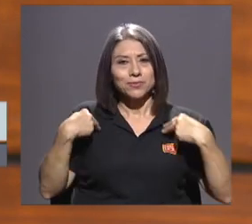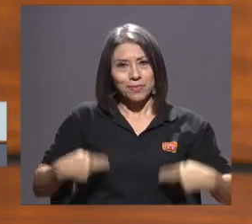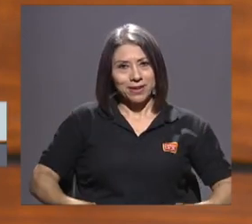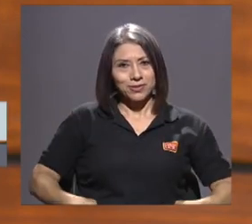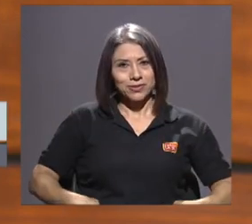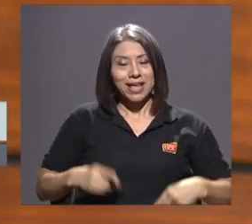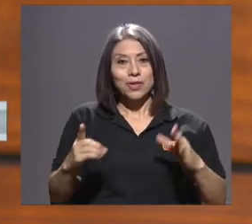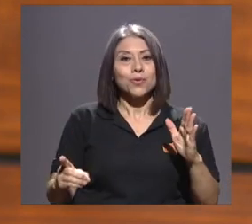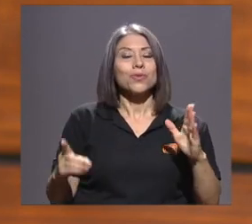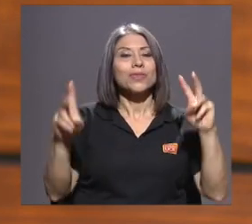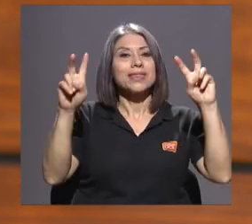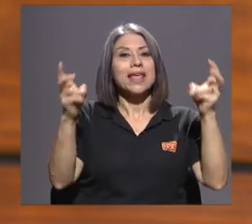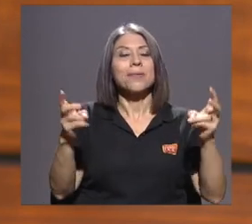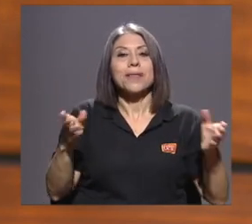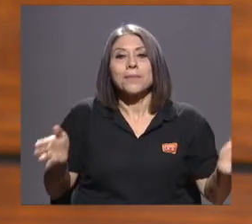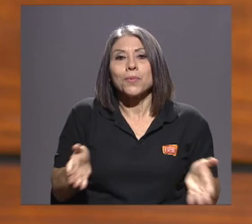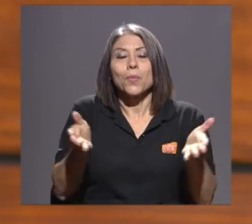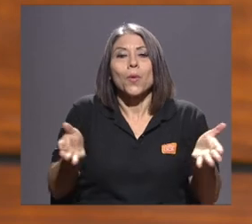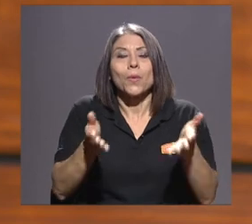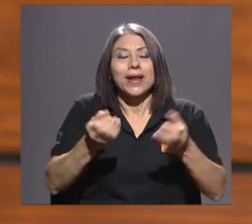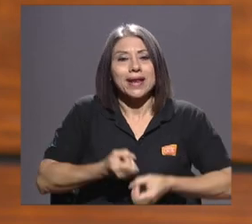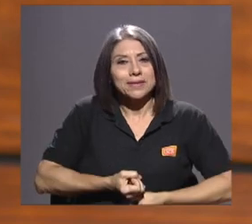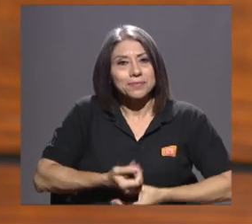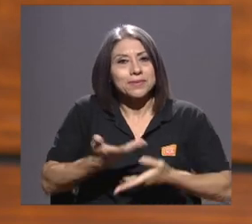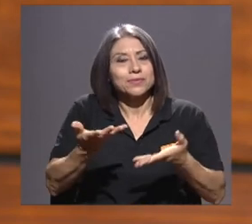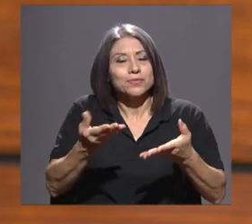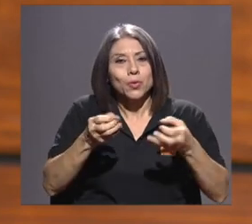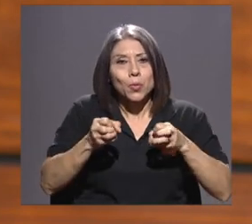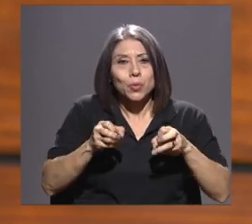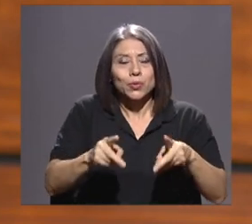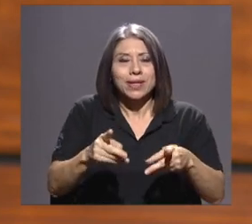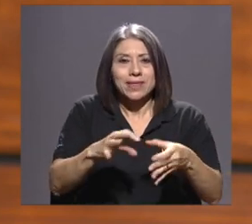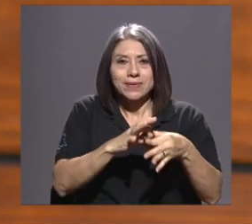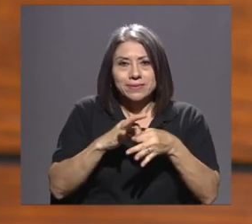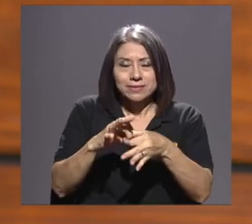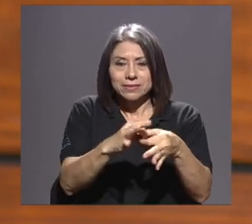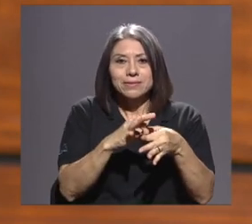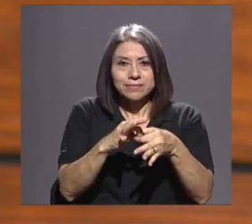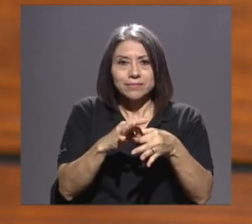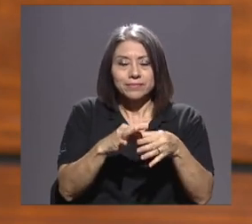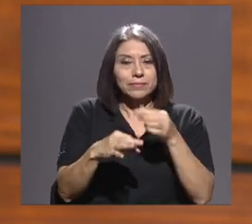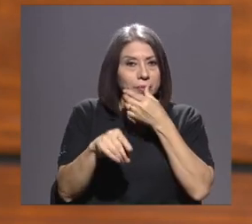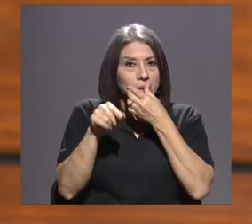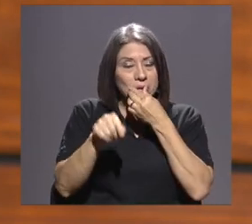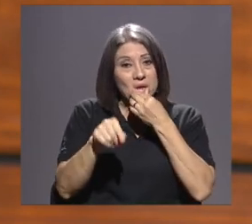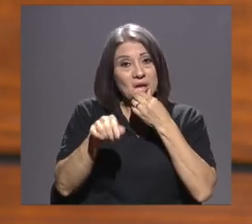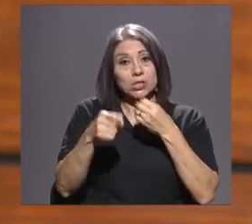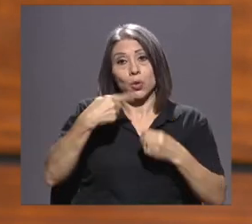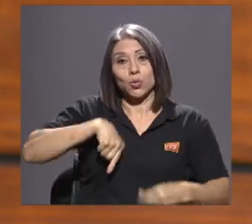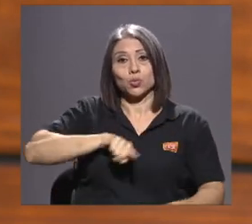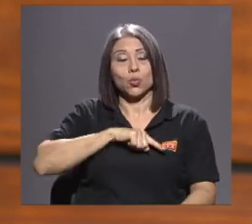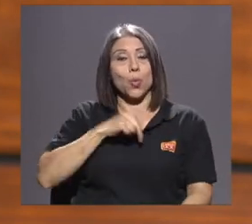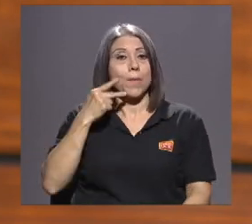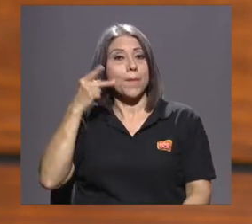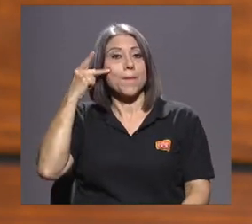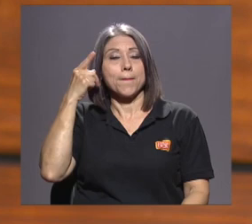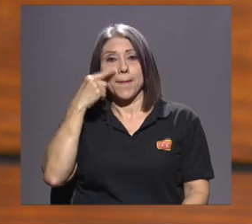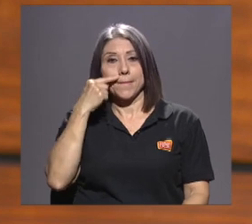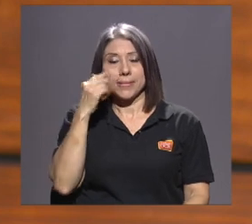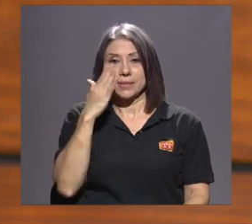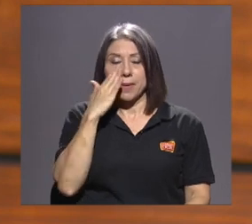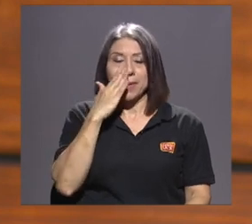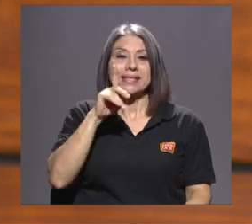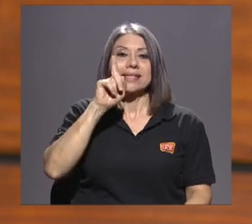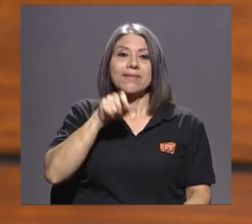Es un tema de promover la expresión y la oportunidad de relacionarse. Y sobre eso es como papás y mamás que debemos